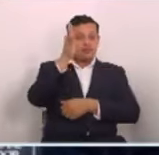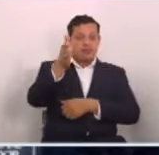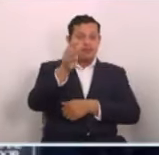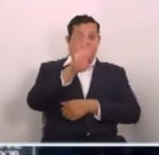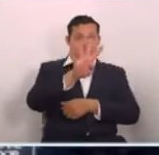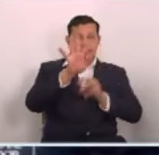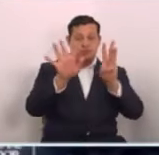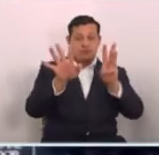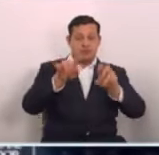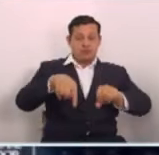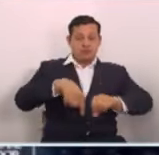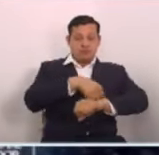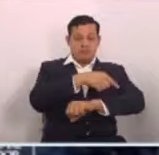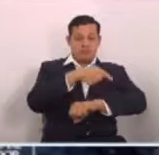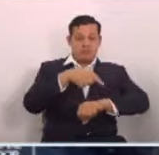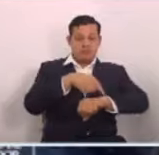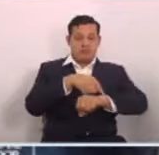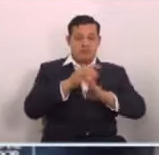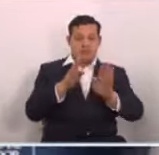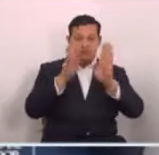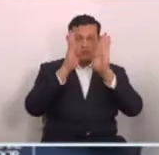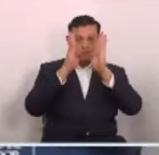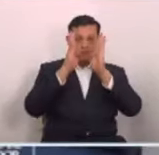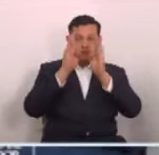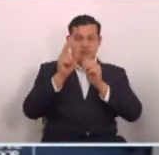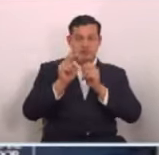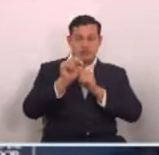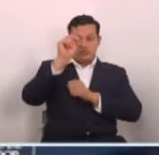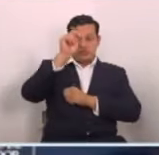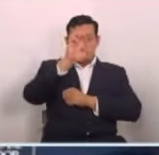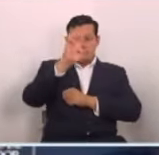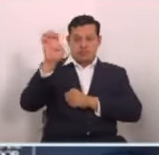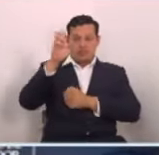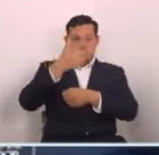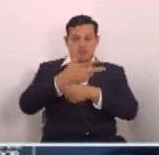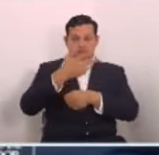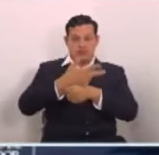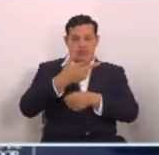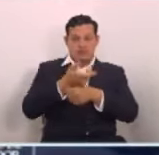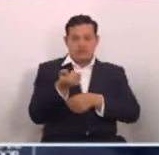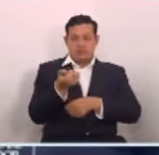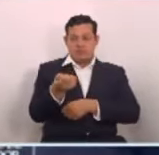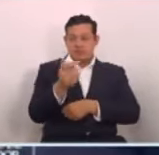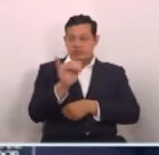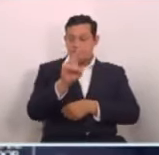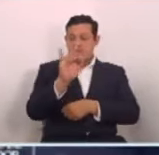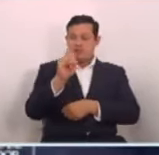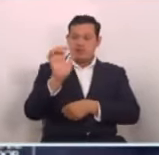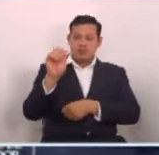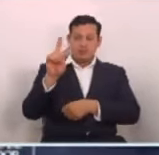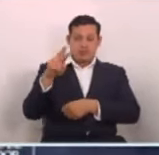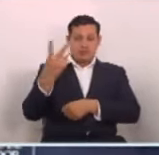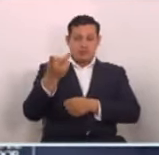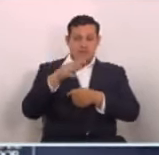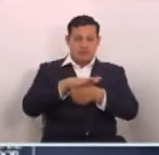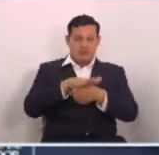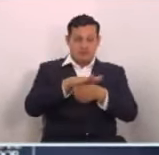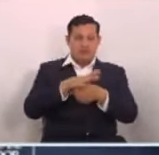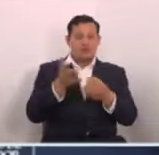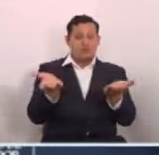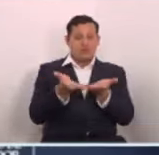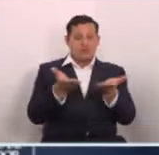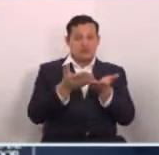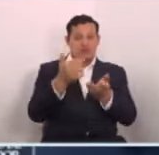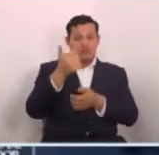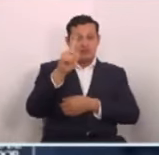48 horas, localizada al noreste de Guatemala, en la cercanía de Yucatán. Esta segunda baja presión se desplazará